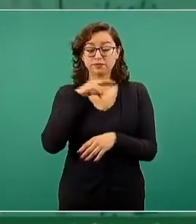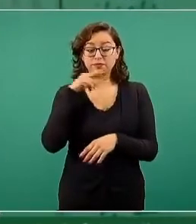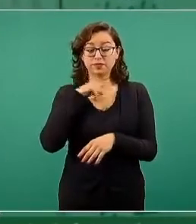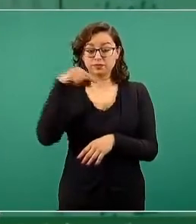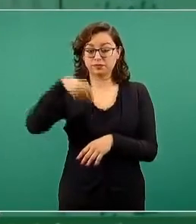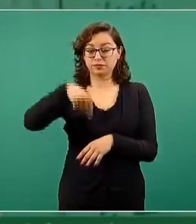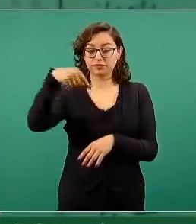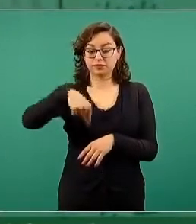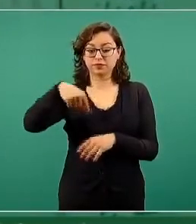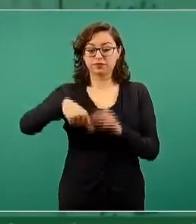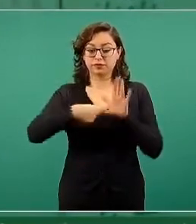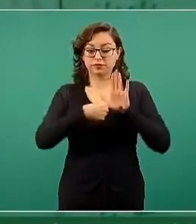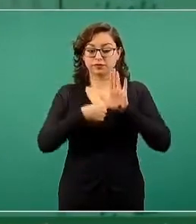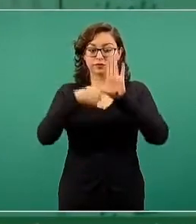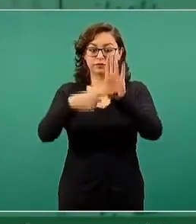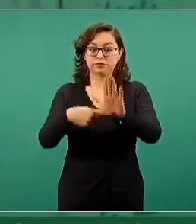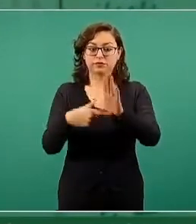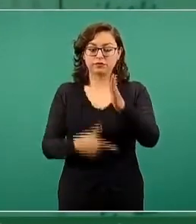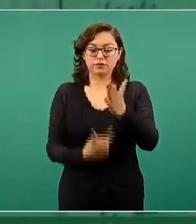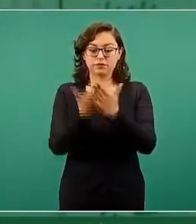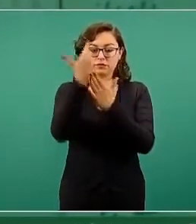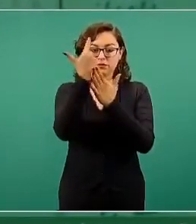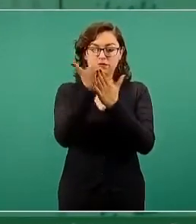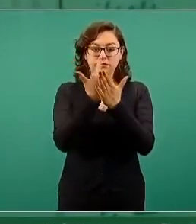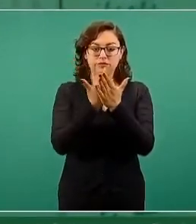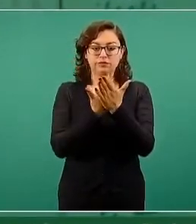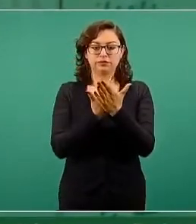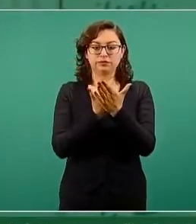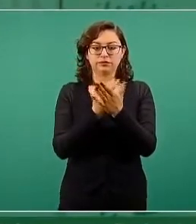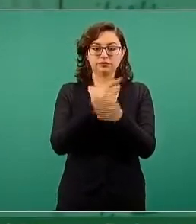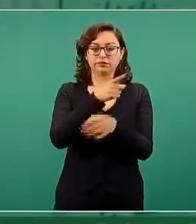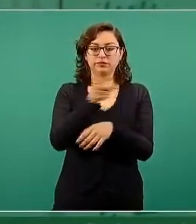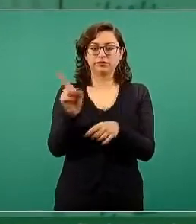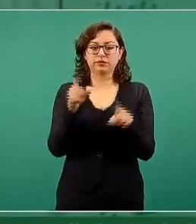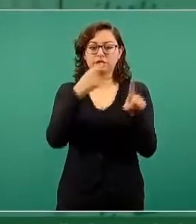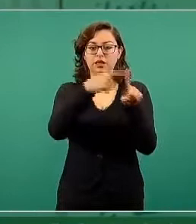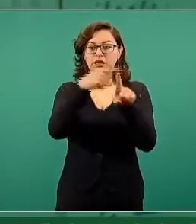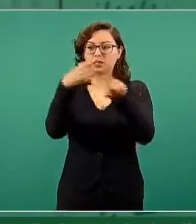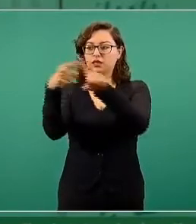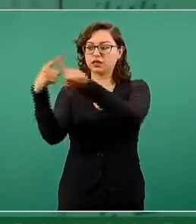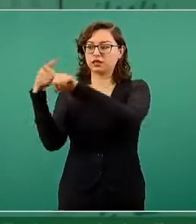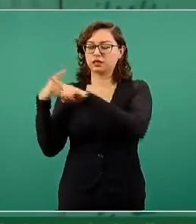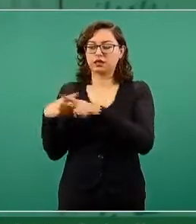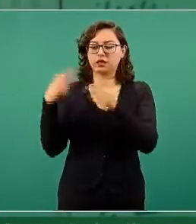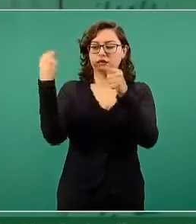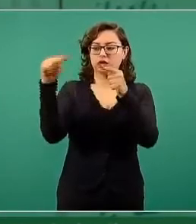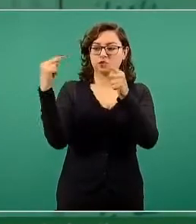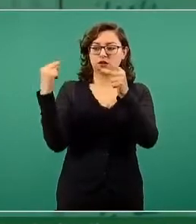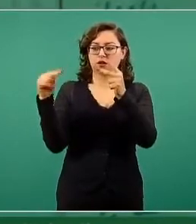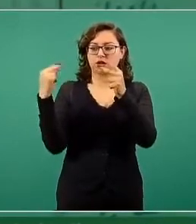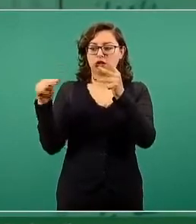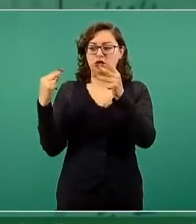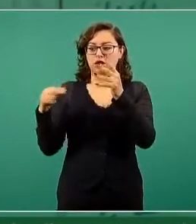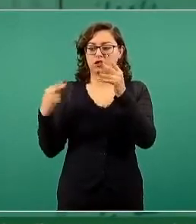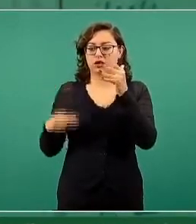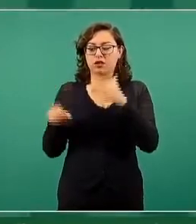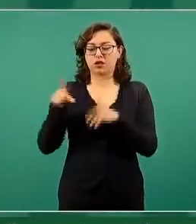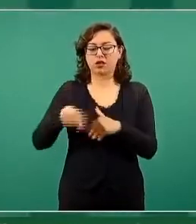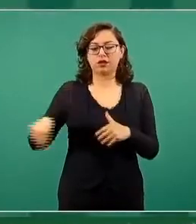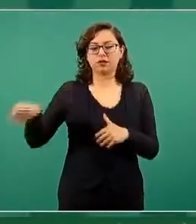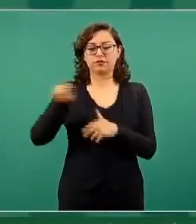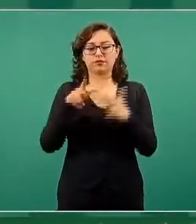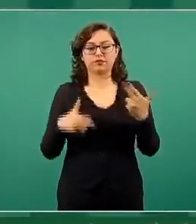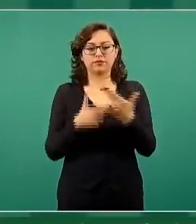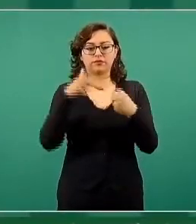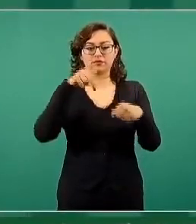la lista de esas empresas que tienen crédito en Nacional Financiera.